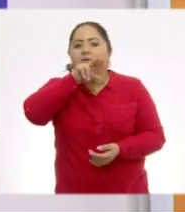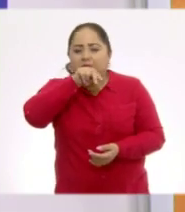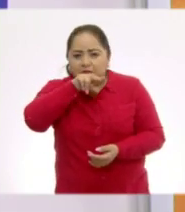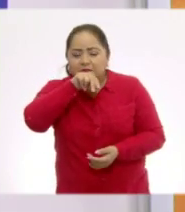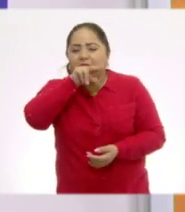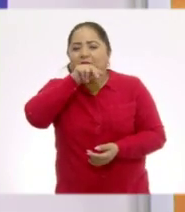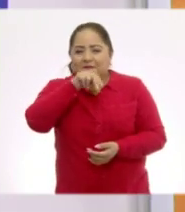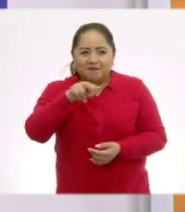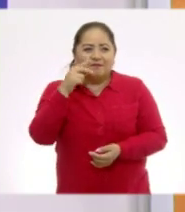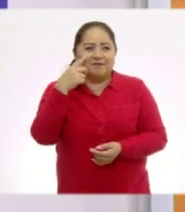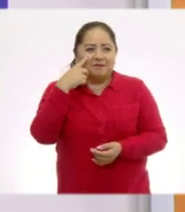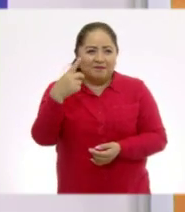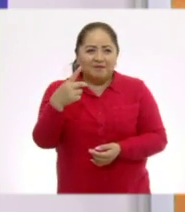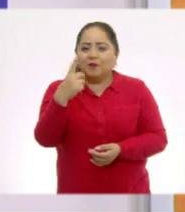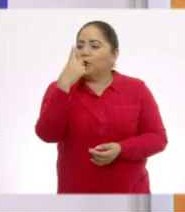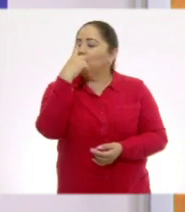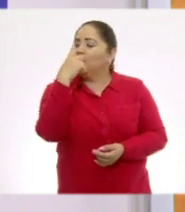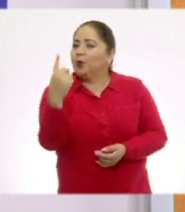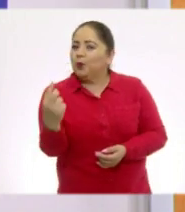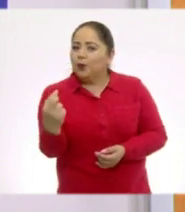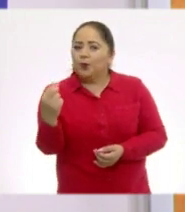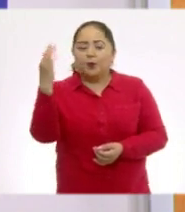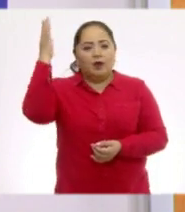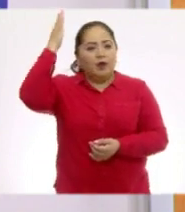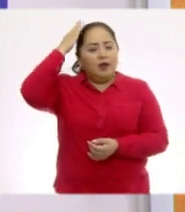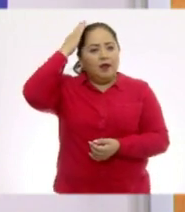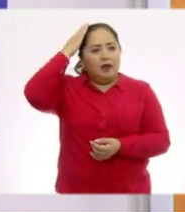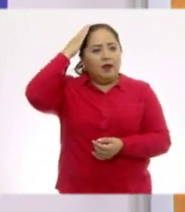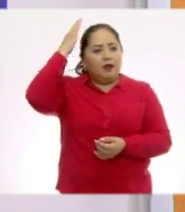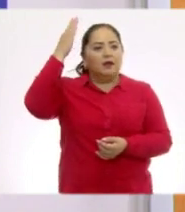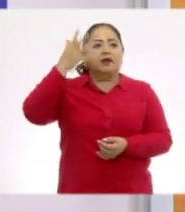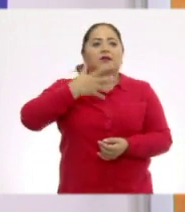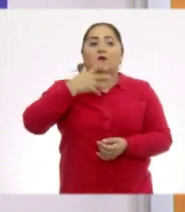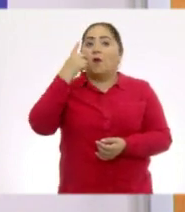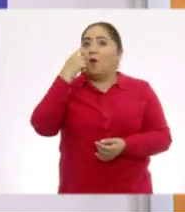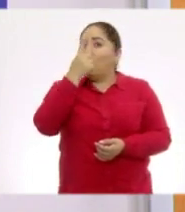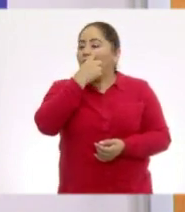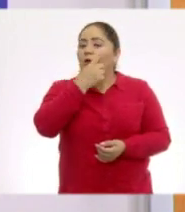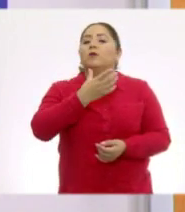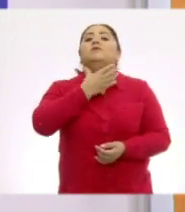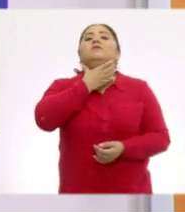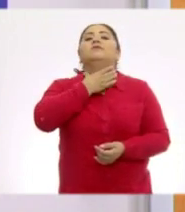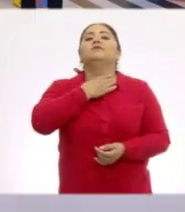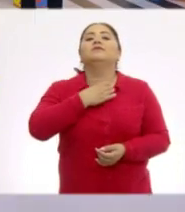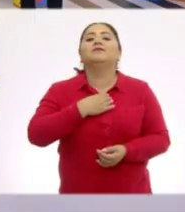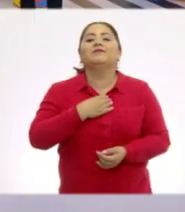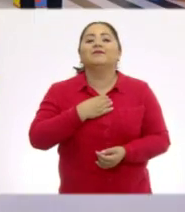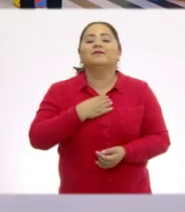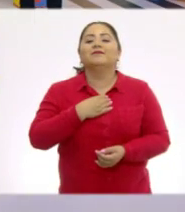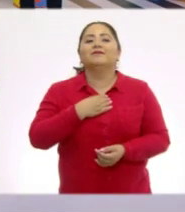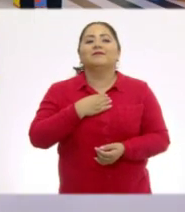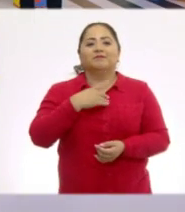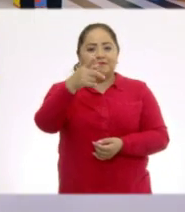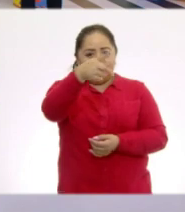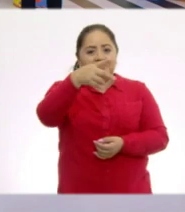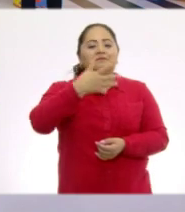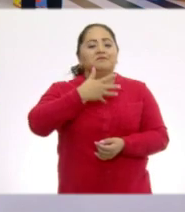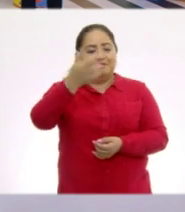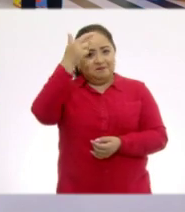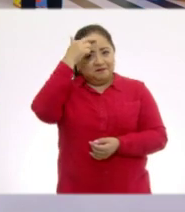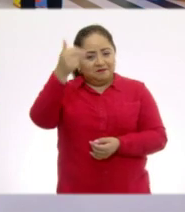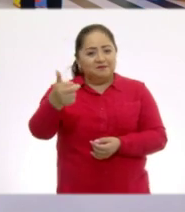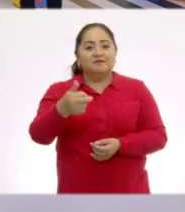pato. Miren, aquí está su pico. Aquí está la cabeza. Aquí iría el ojo. Y aquí está el cuello. Tienen razón.